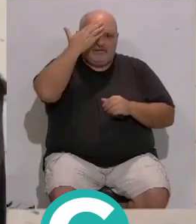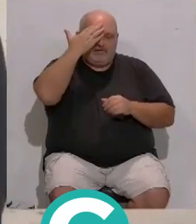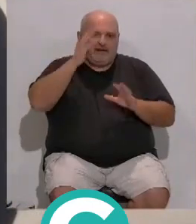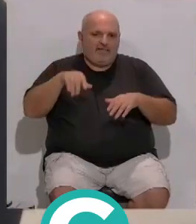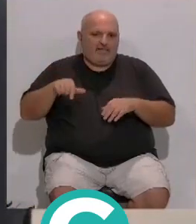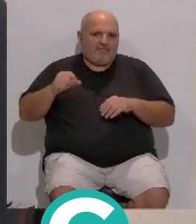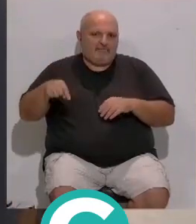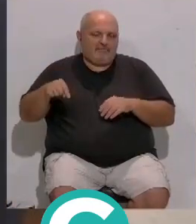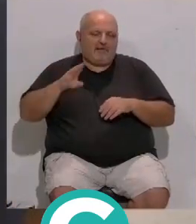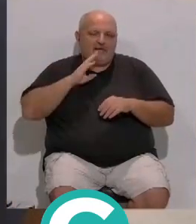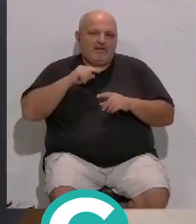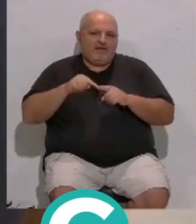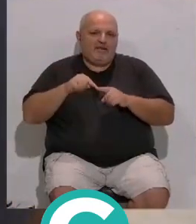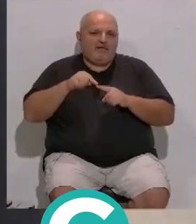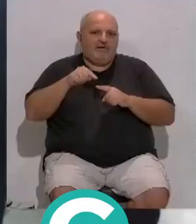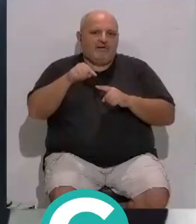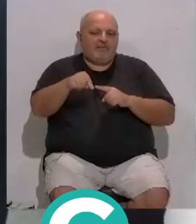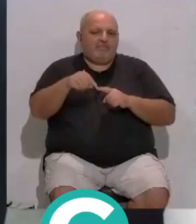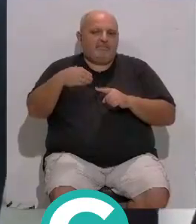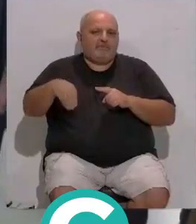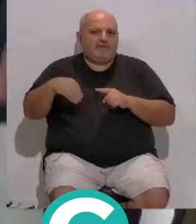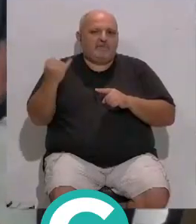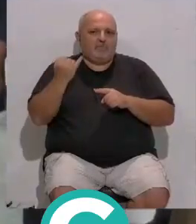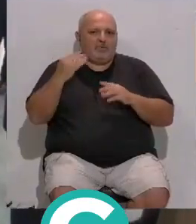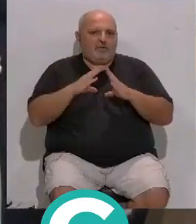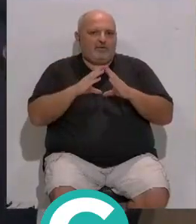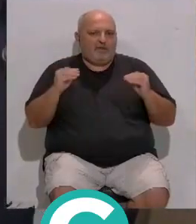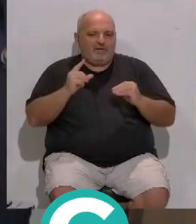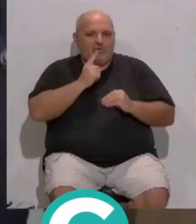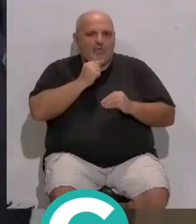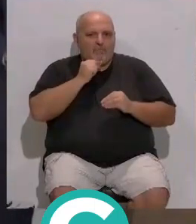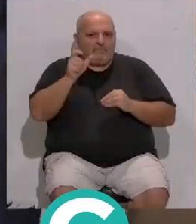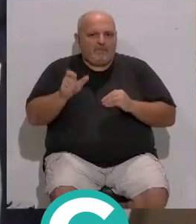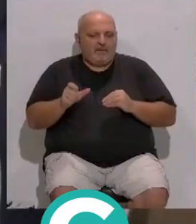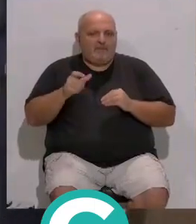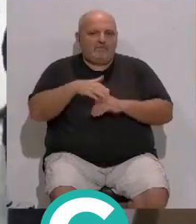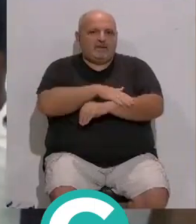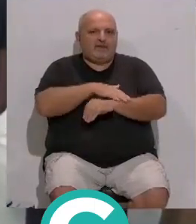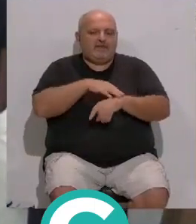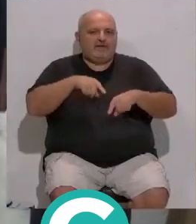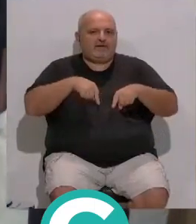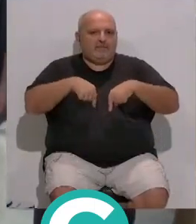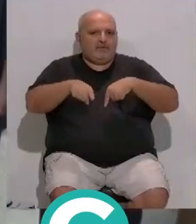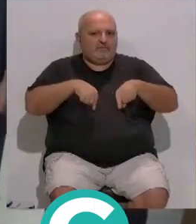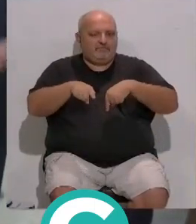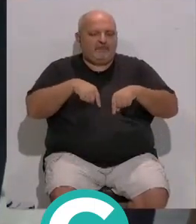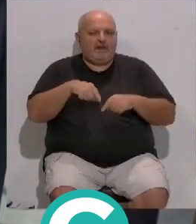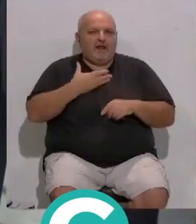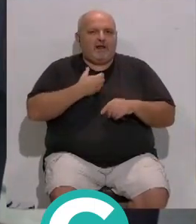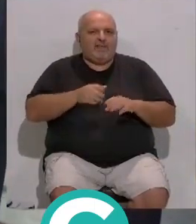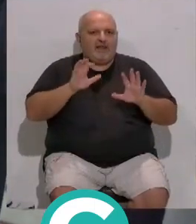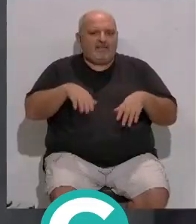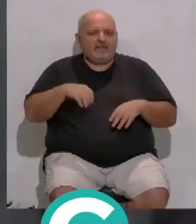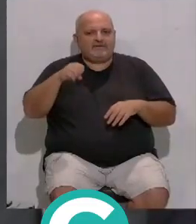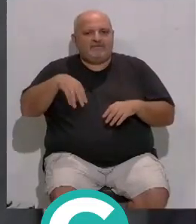Cádiz... ...un primer trayecto... ...con el presidente de la Junta de Andalucía... ...Juan Manuel Moreno Bonilla... ...y la ministra de Transportes... ...los alcaldes de Cádiz,